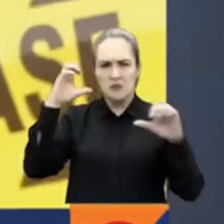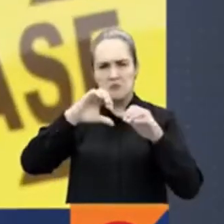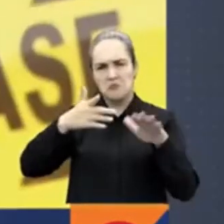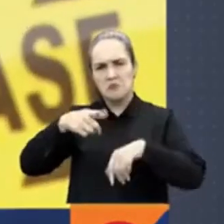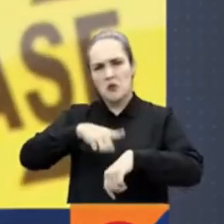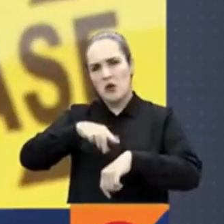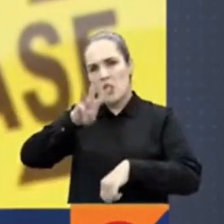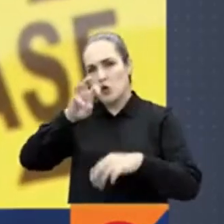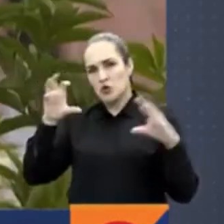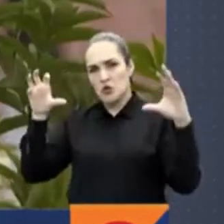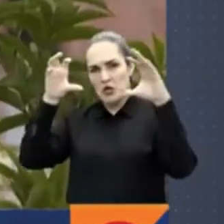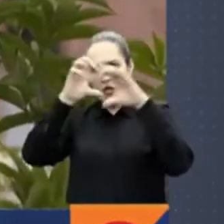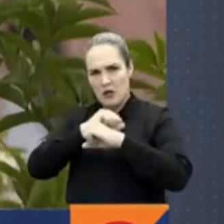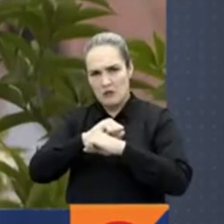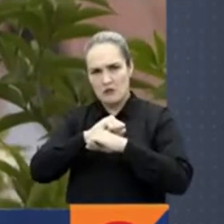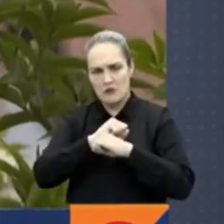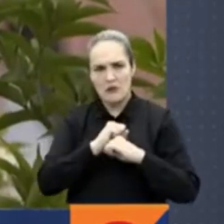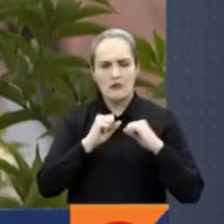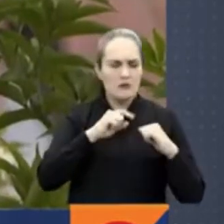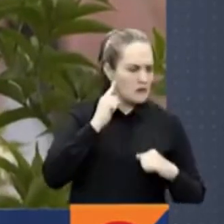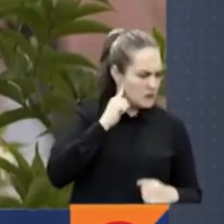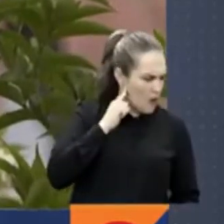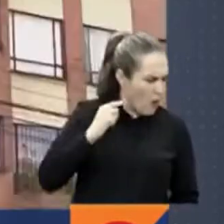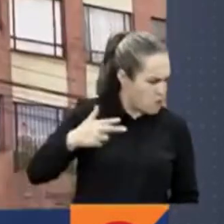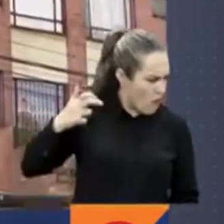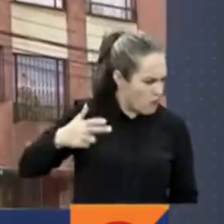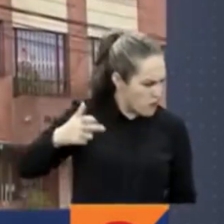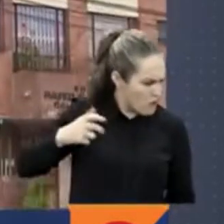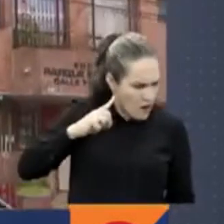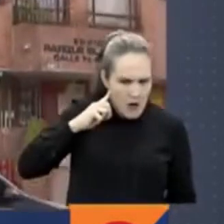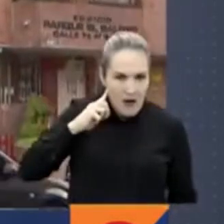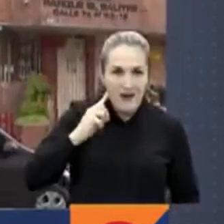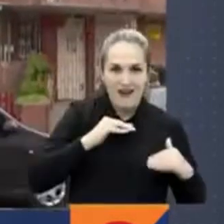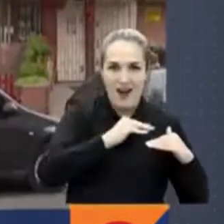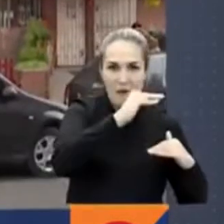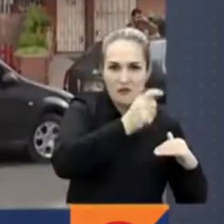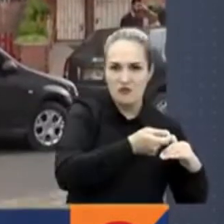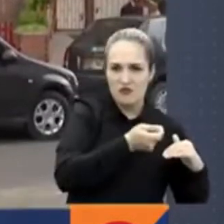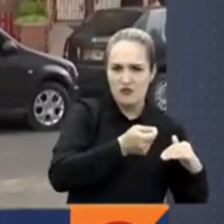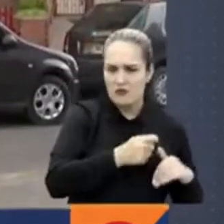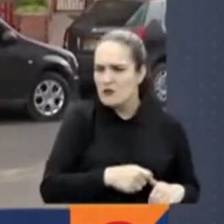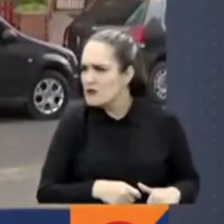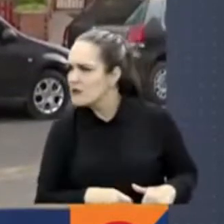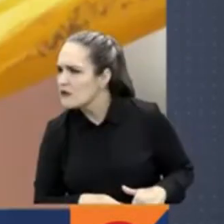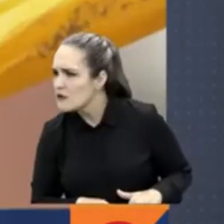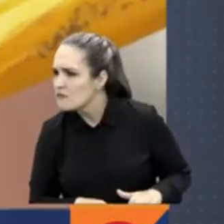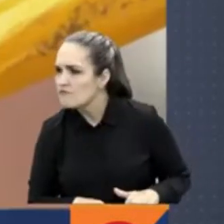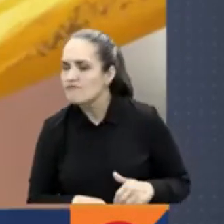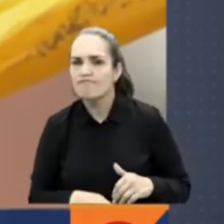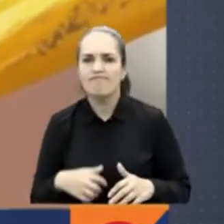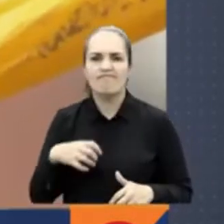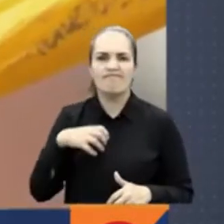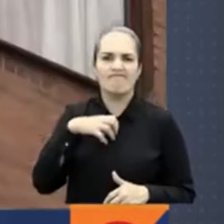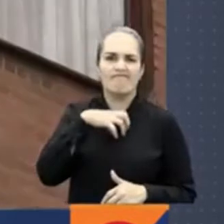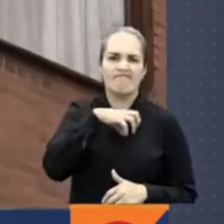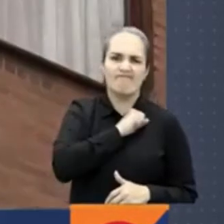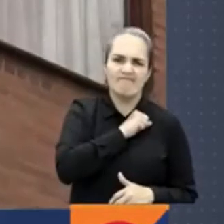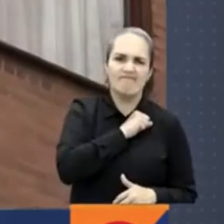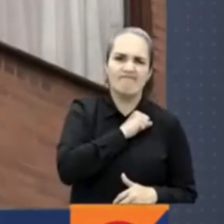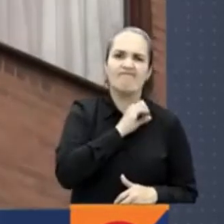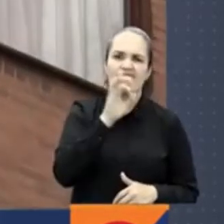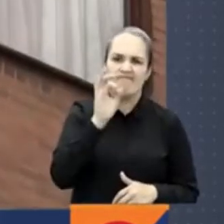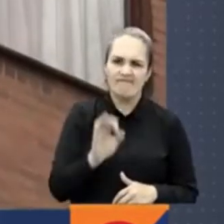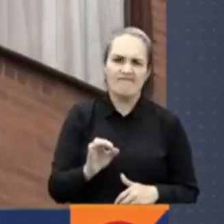noche, cuando, extrañados los vecinos, escucharon varios disparos. Cuando fueron a investigar el resultado infortunado, y como usted muy bien lo decía,